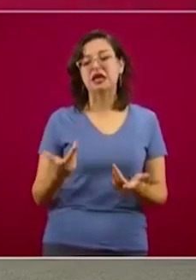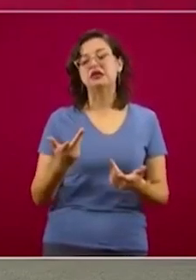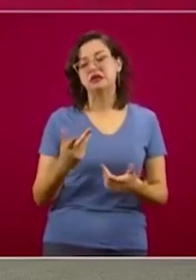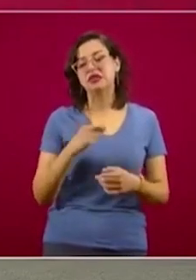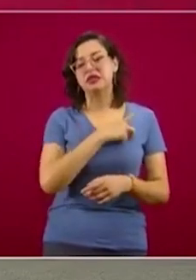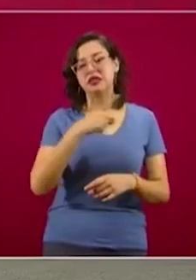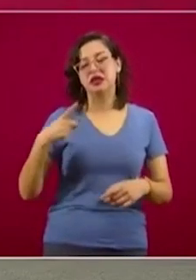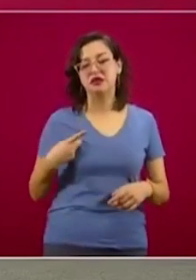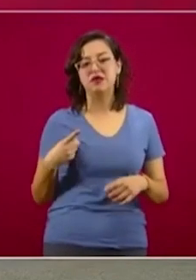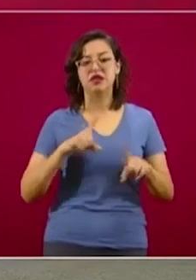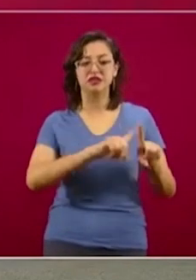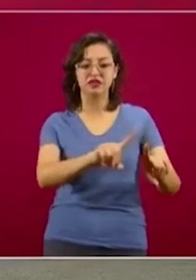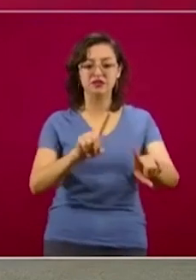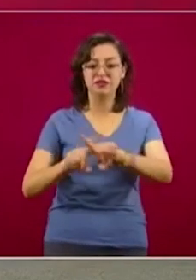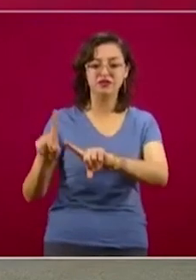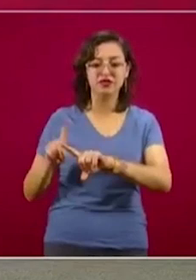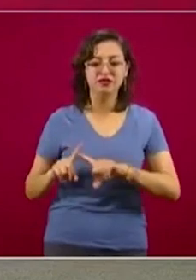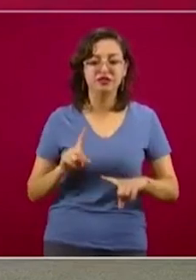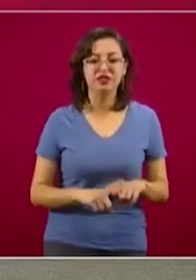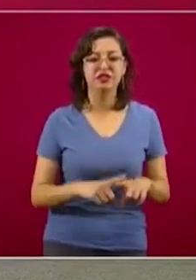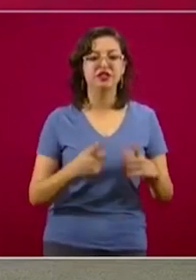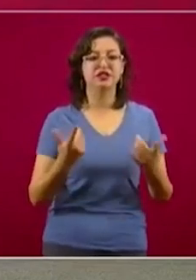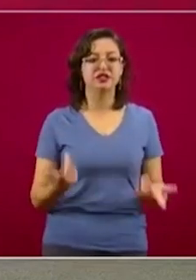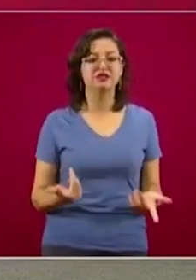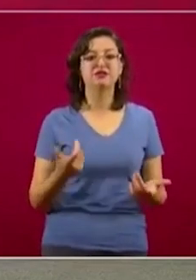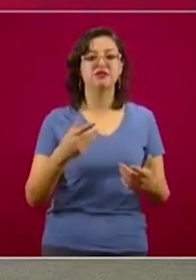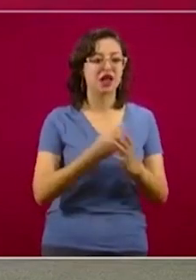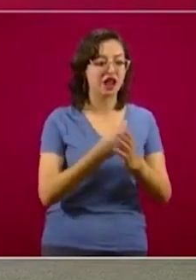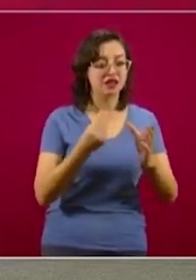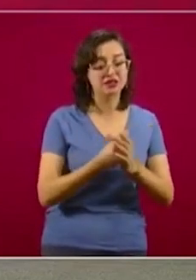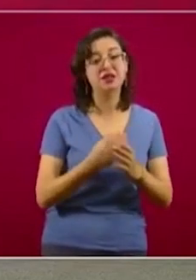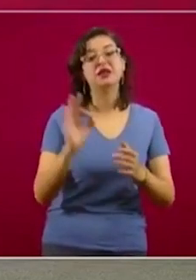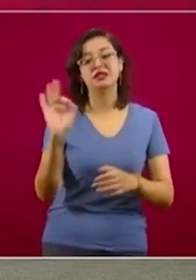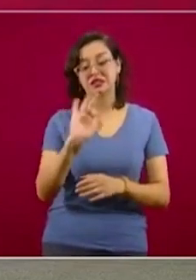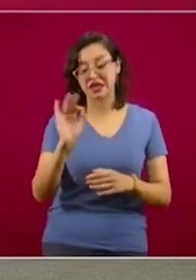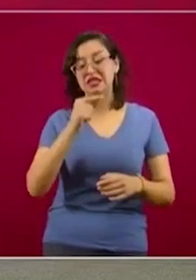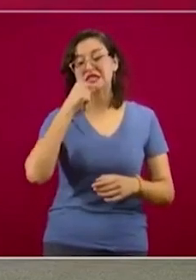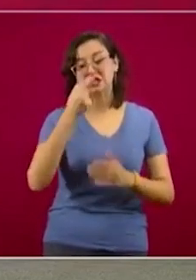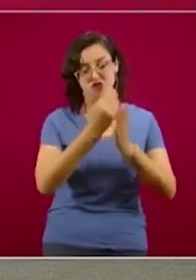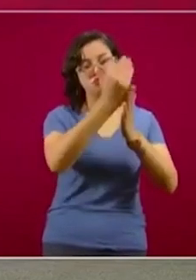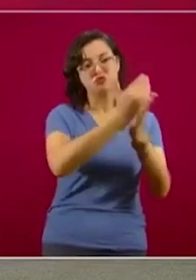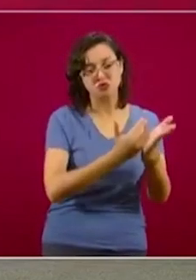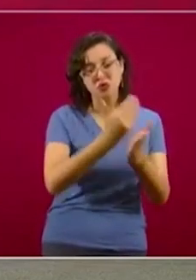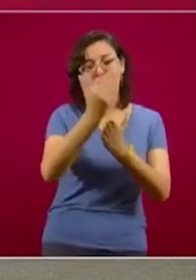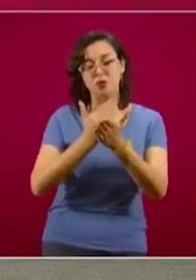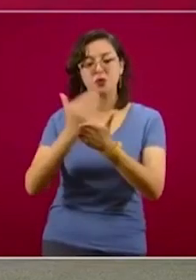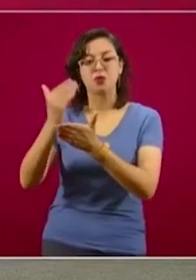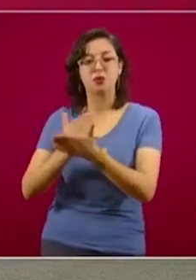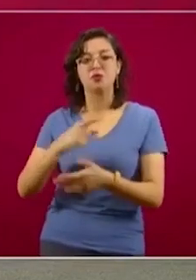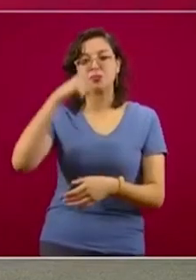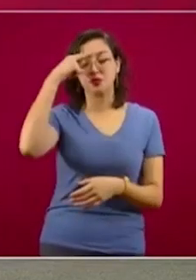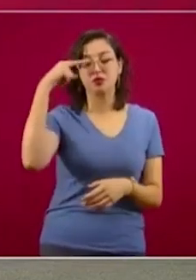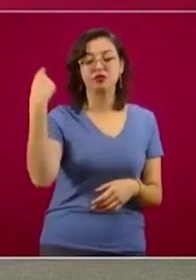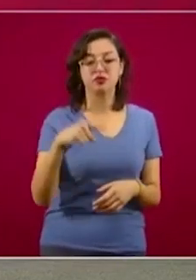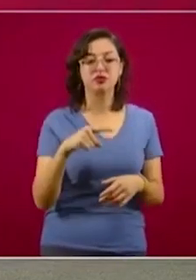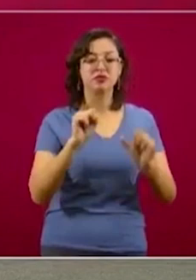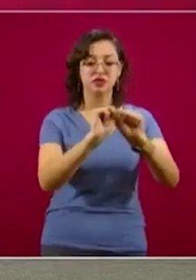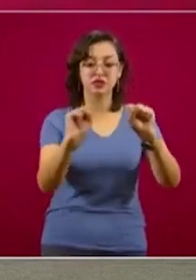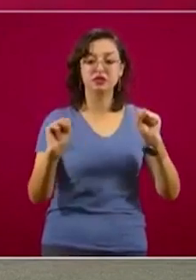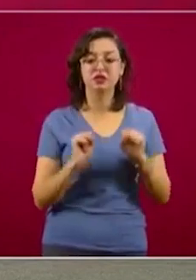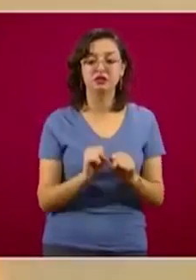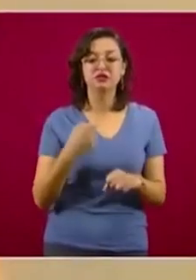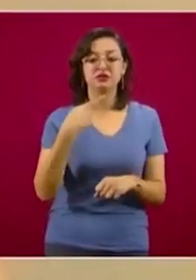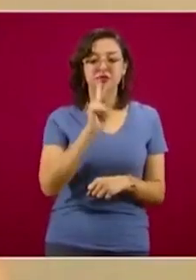espacios para tener distintos tipos de clase y disminuir la cantidad de niños y niñas que en un momento dado están en cada salón.